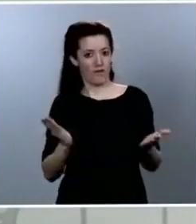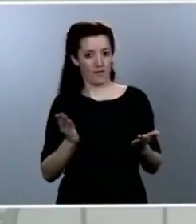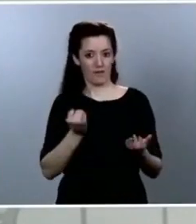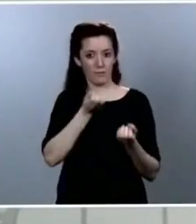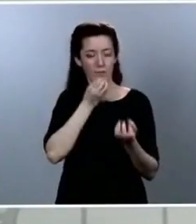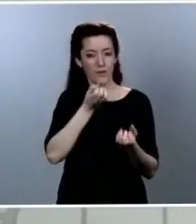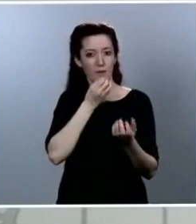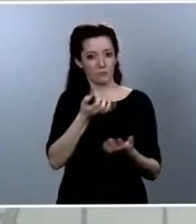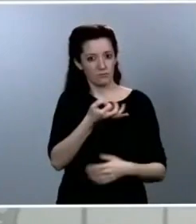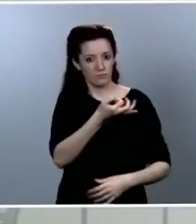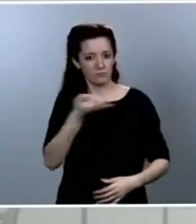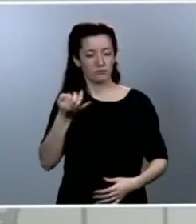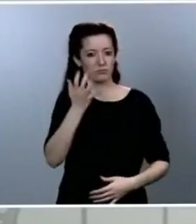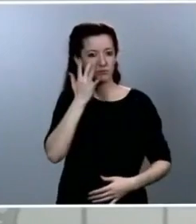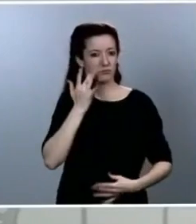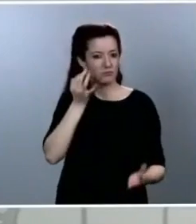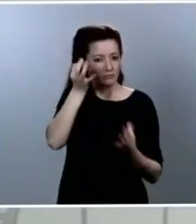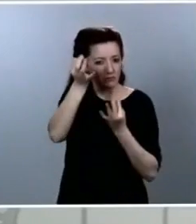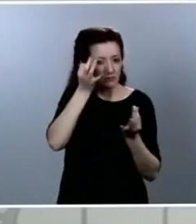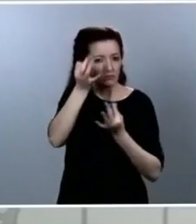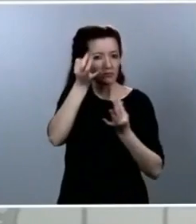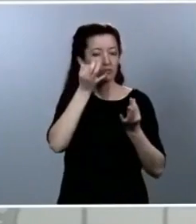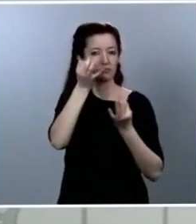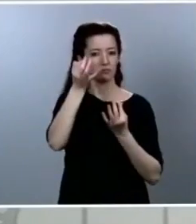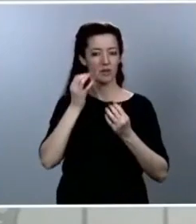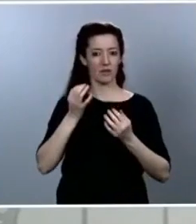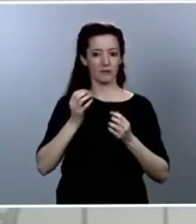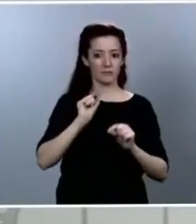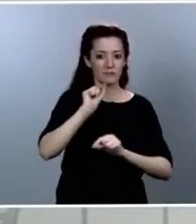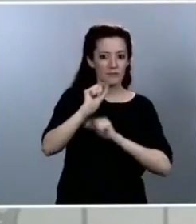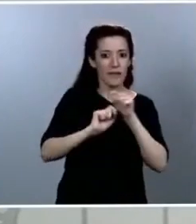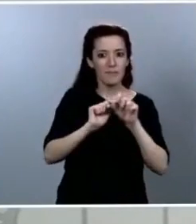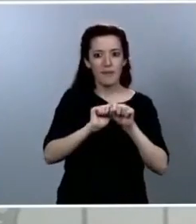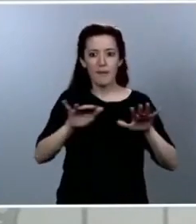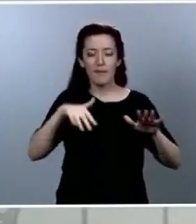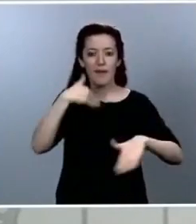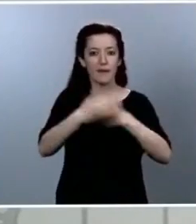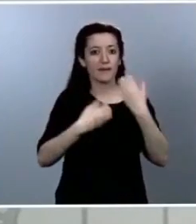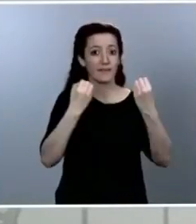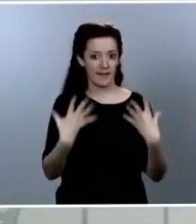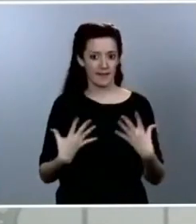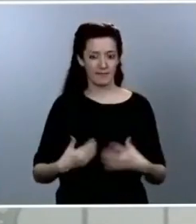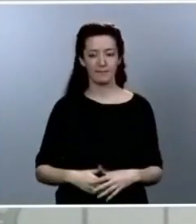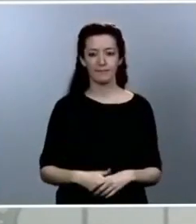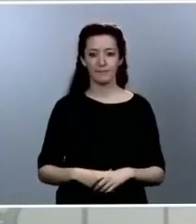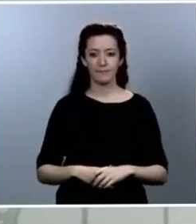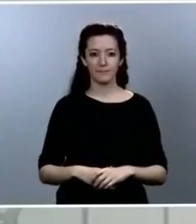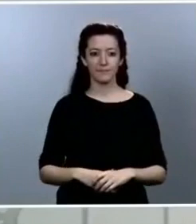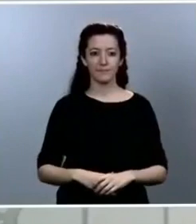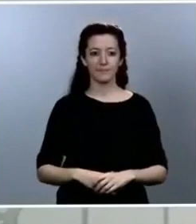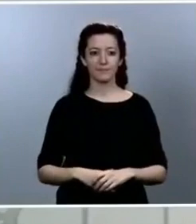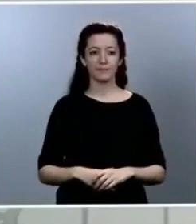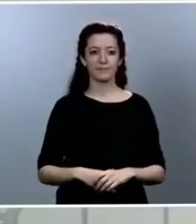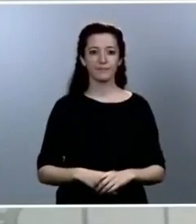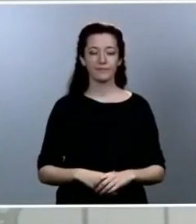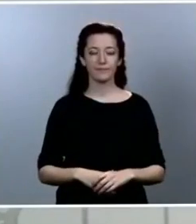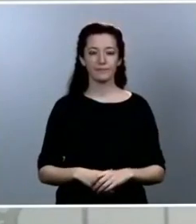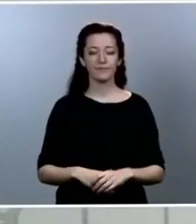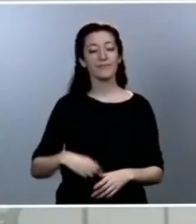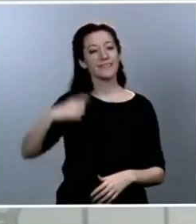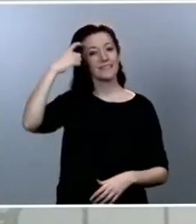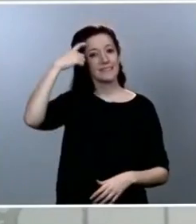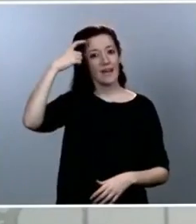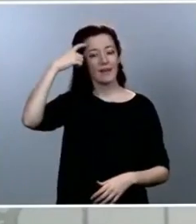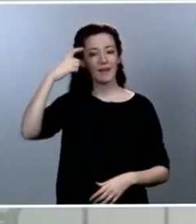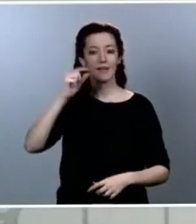precisa de la evolución de la epidemia. En tercer lugar, la identificación y rastreo de las fuentes de contagio. Y en cuarto lugar